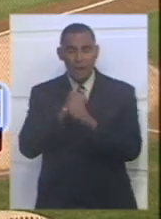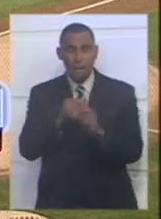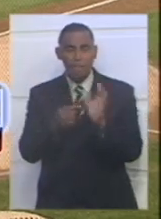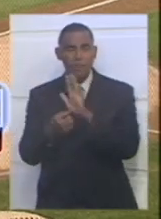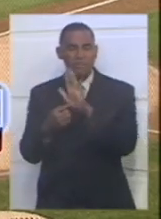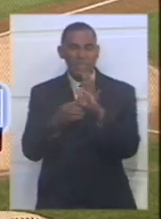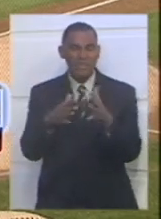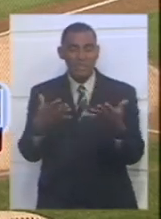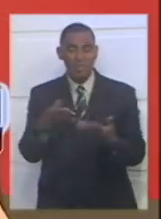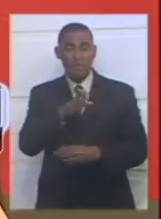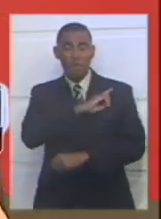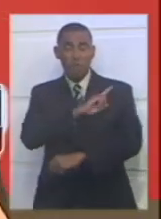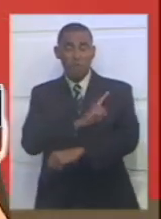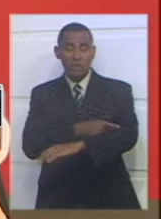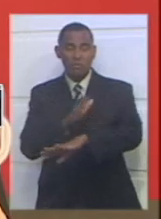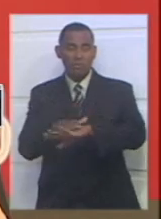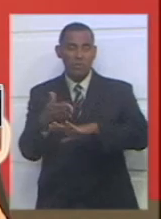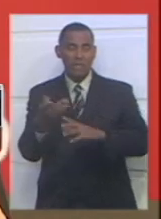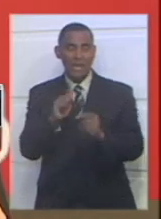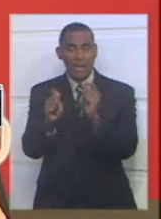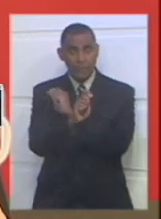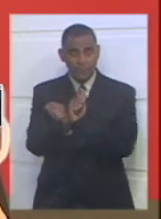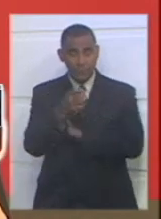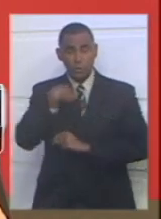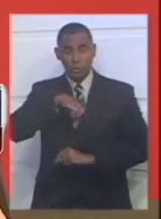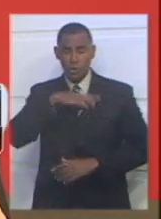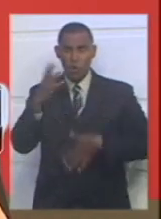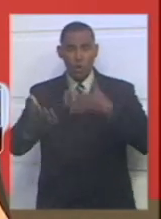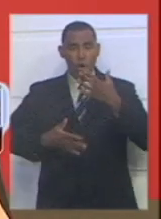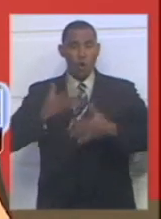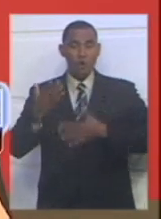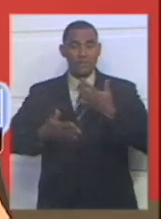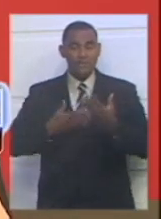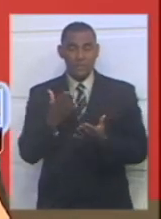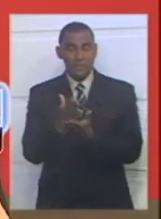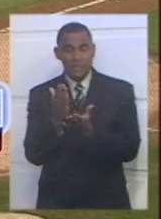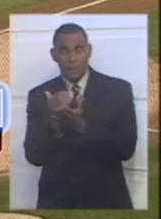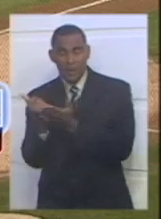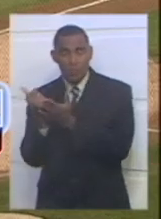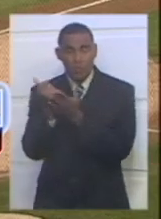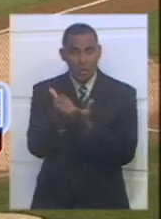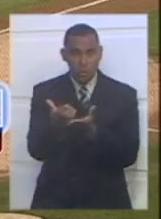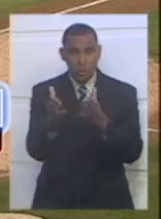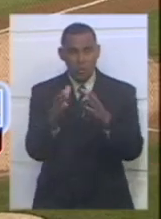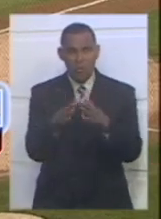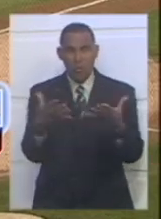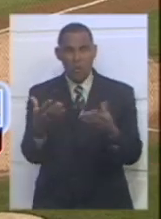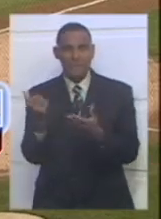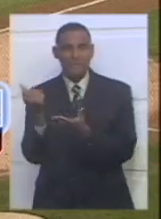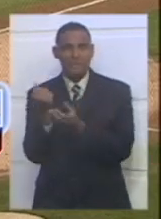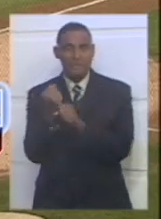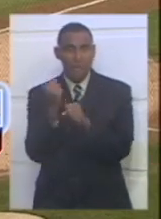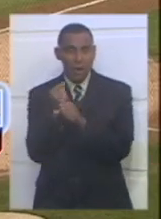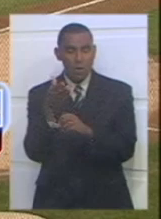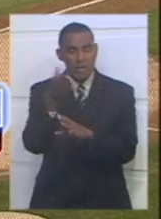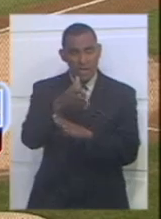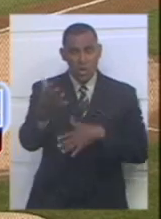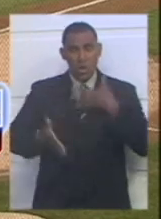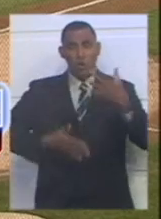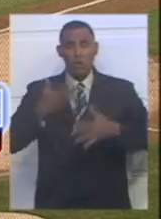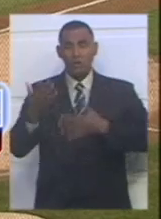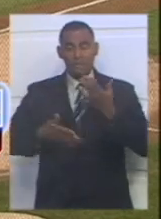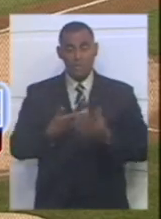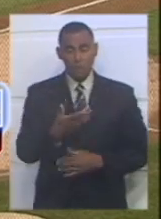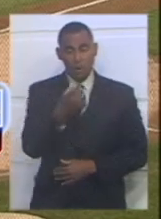demostrar quién soy y por qué vine con el cambio. Y la verdad es me siento bastante contento y seguiré ayudando al equipo en el rol que sea. Aquí desde que llegué me he sentido muy contento,